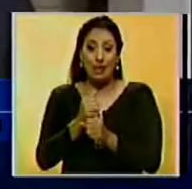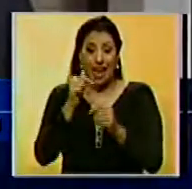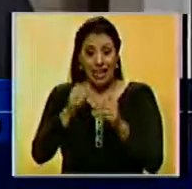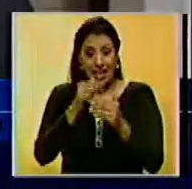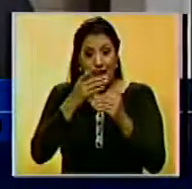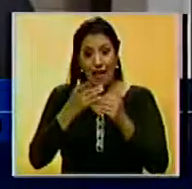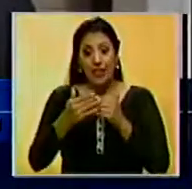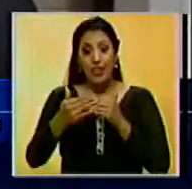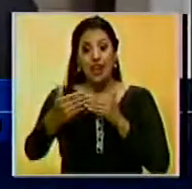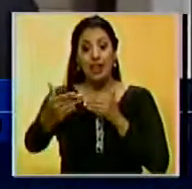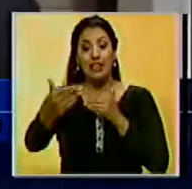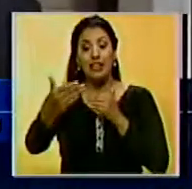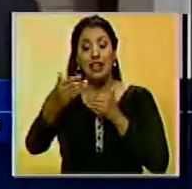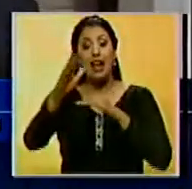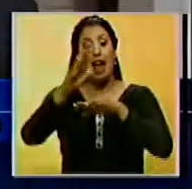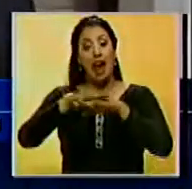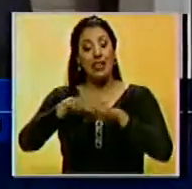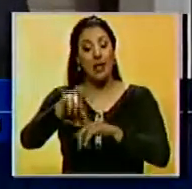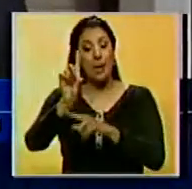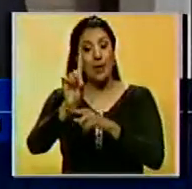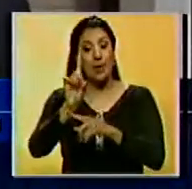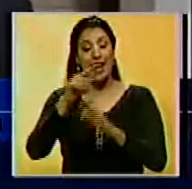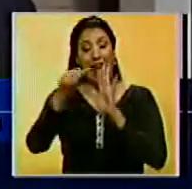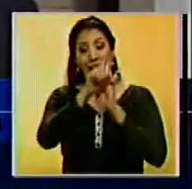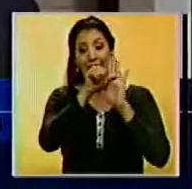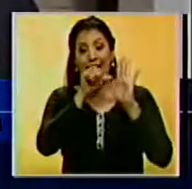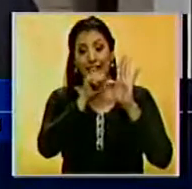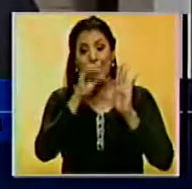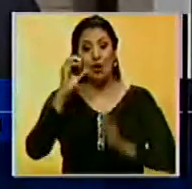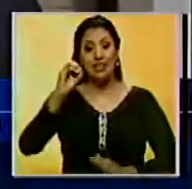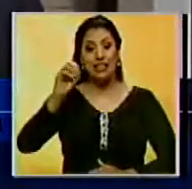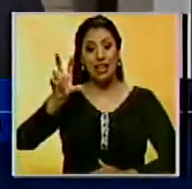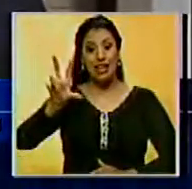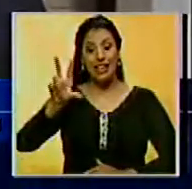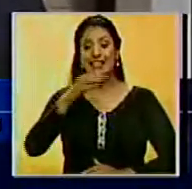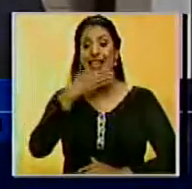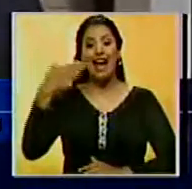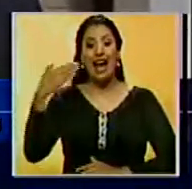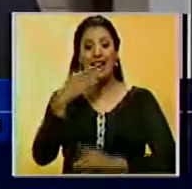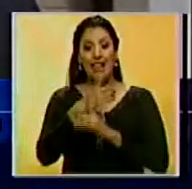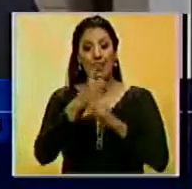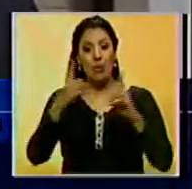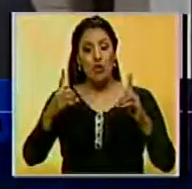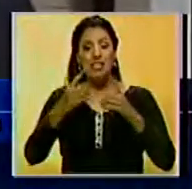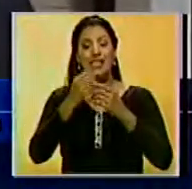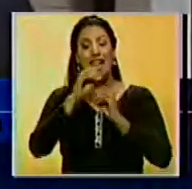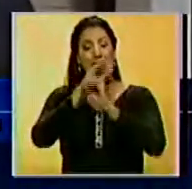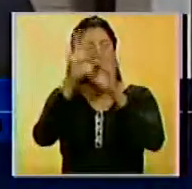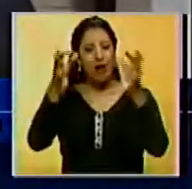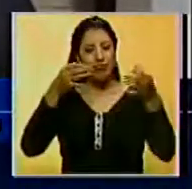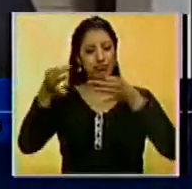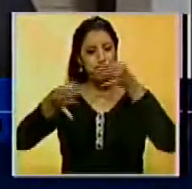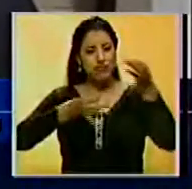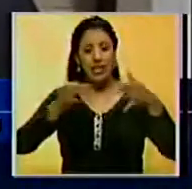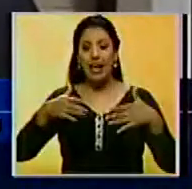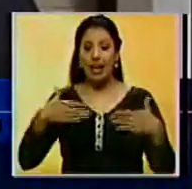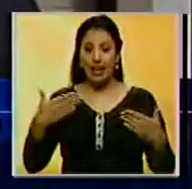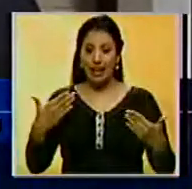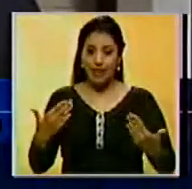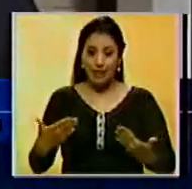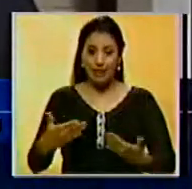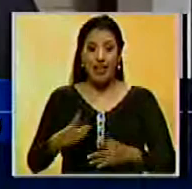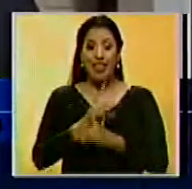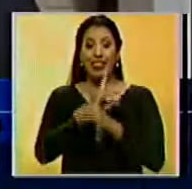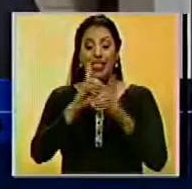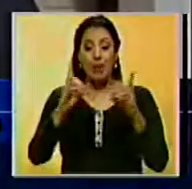adelante, invocando en primer lugar el artículo 3 de la Carta Democrática que define claramente lo que es